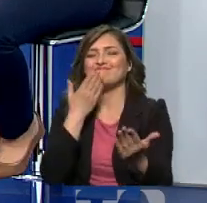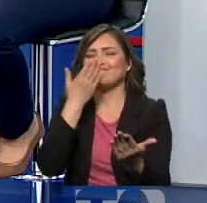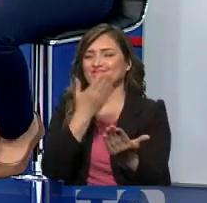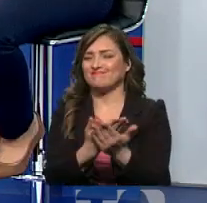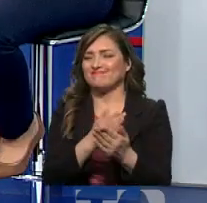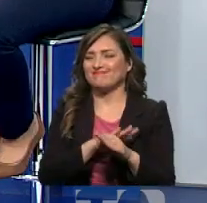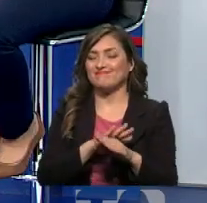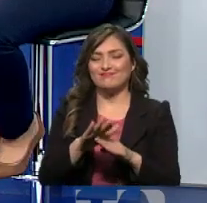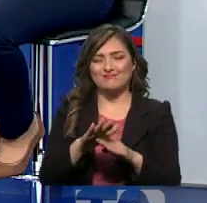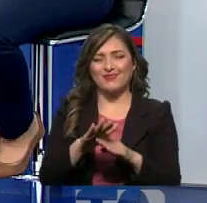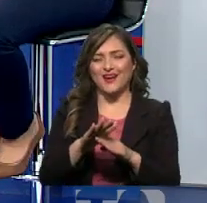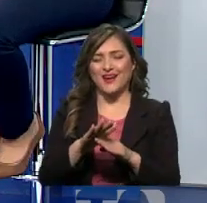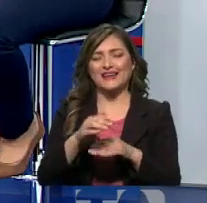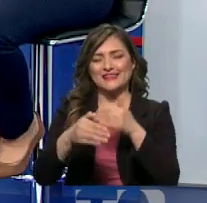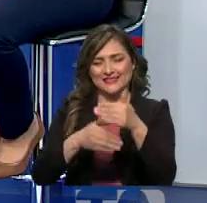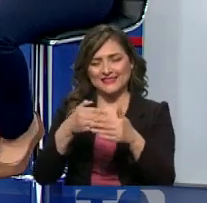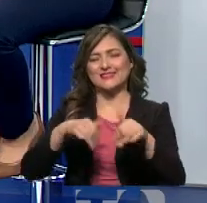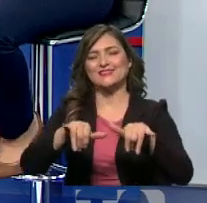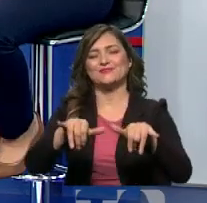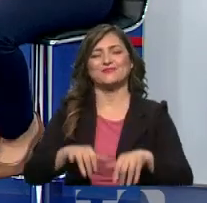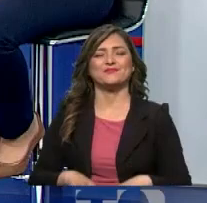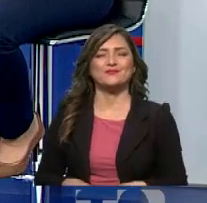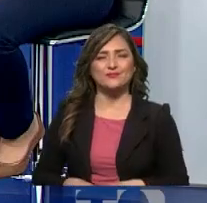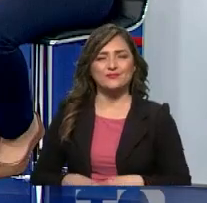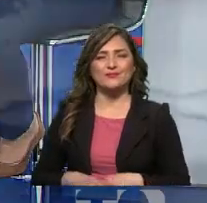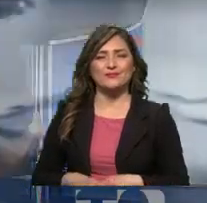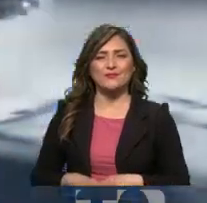pues, le invitamos a seguirnos viendo en Por Tu Salud.